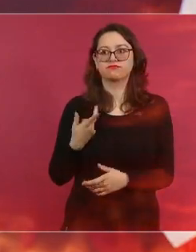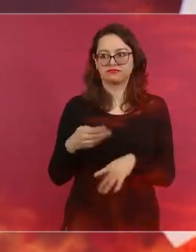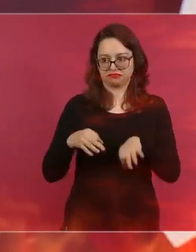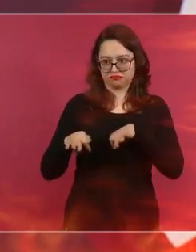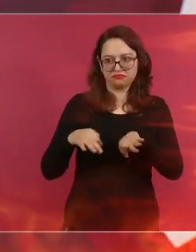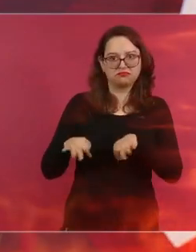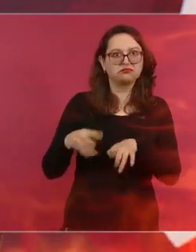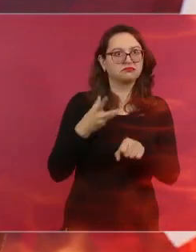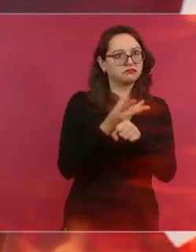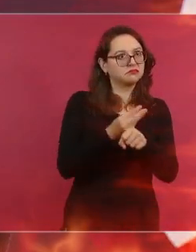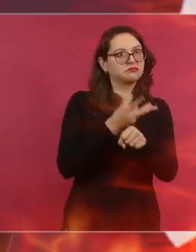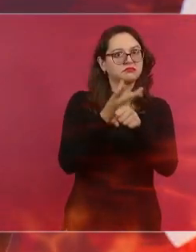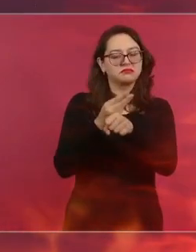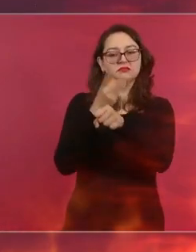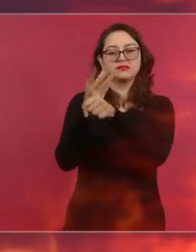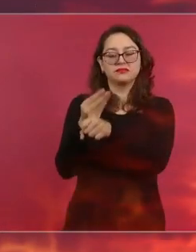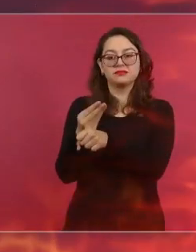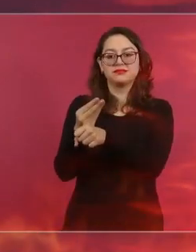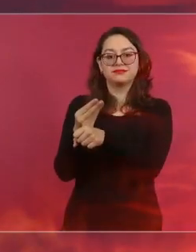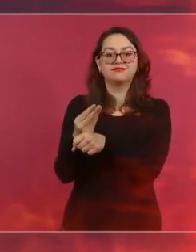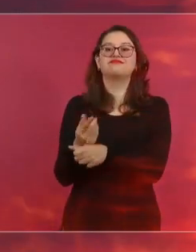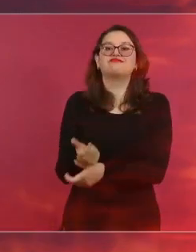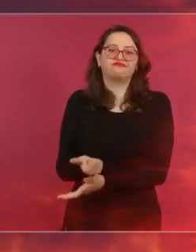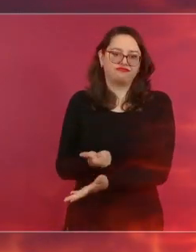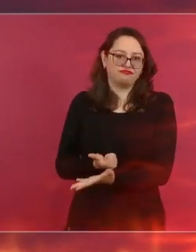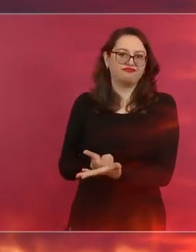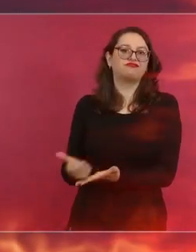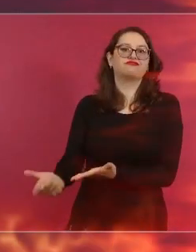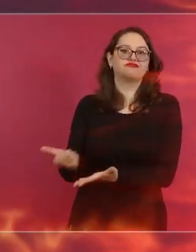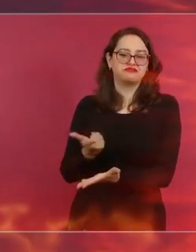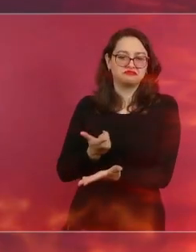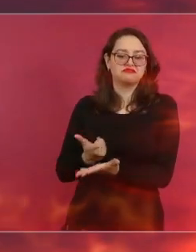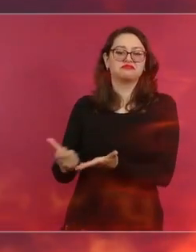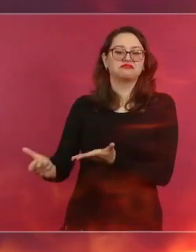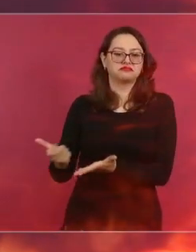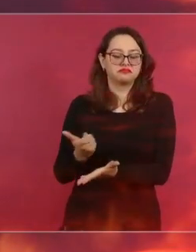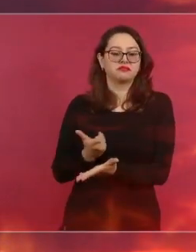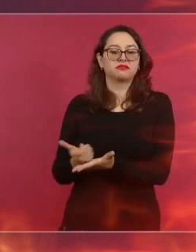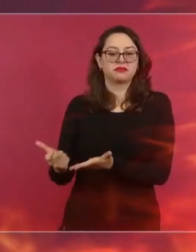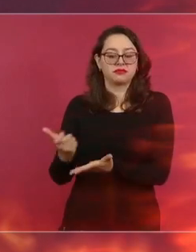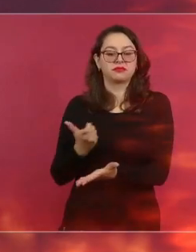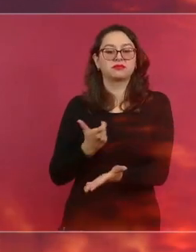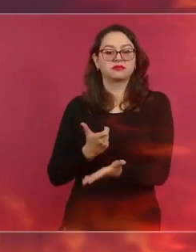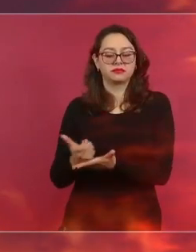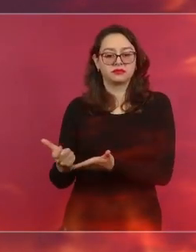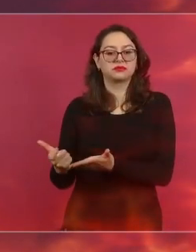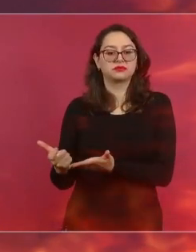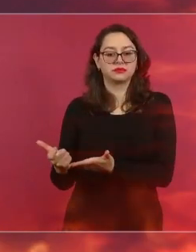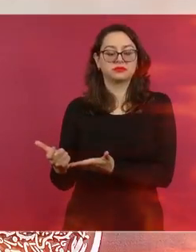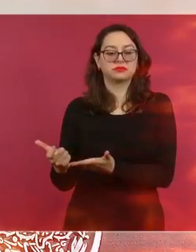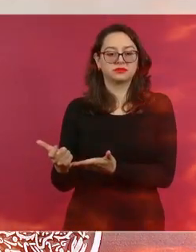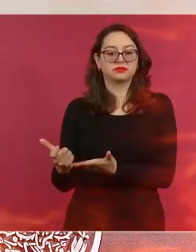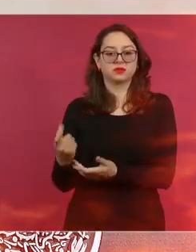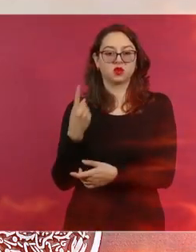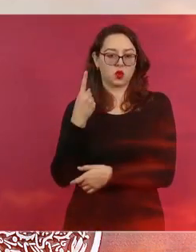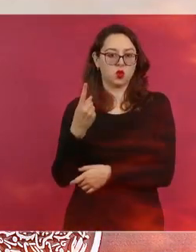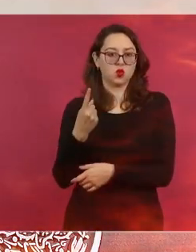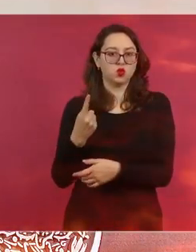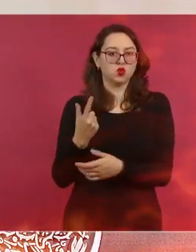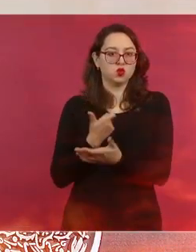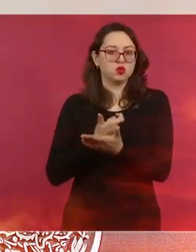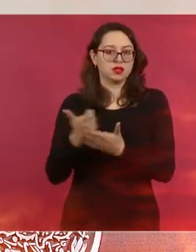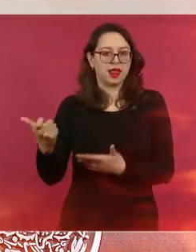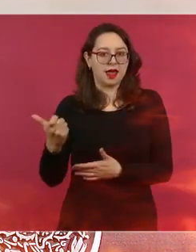para las propiedades. Los daños más severos, las casas que estén más dañadas, van a recibir solamente